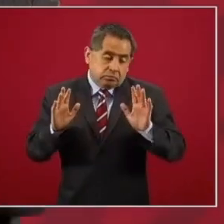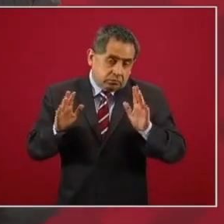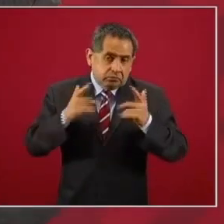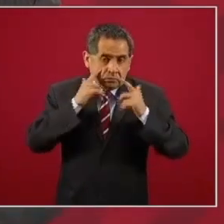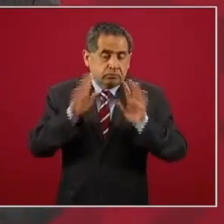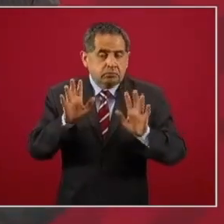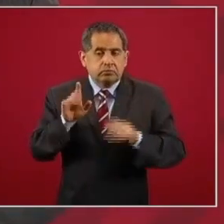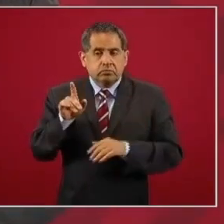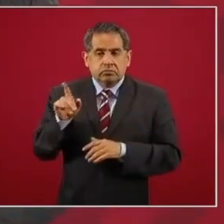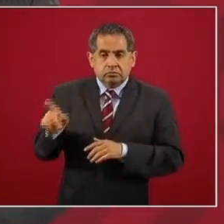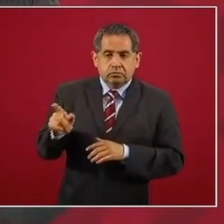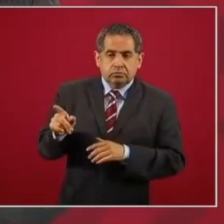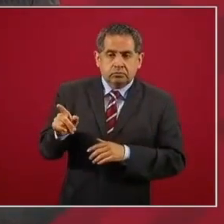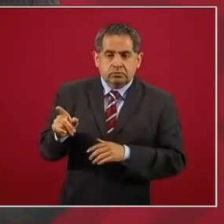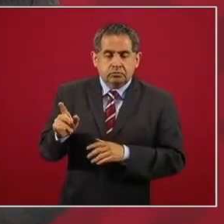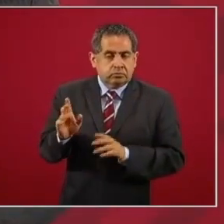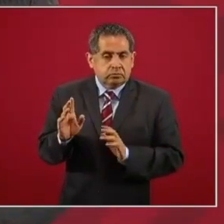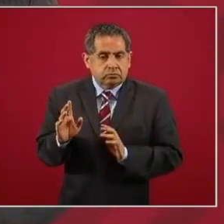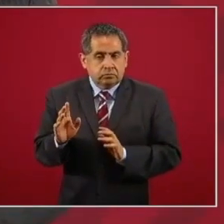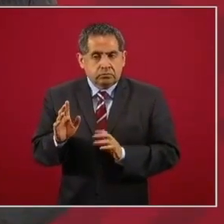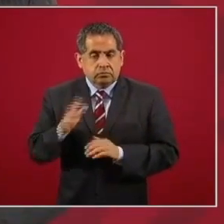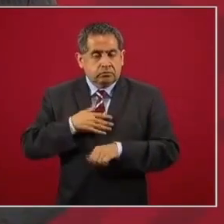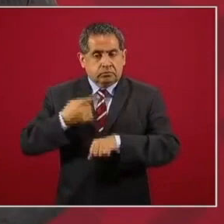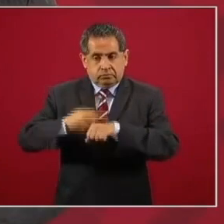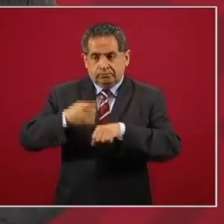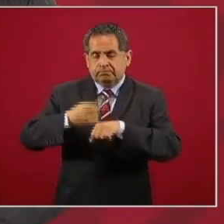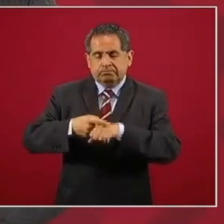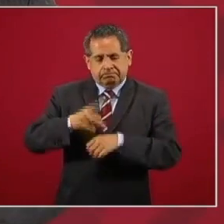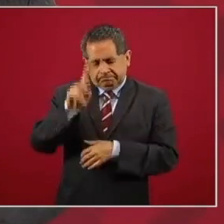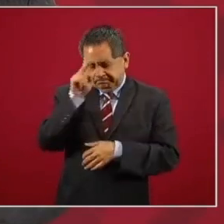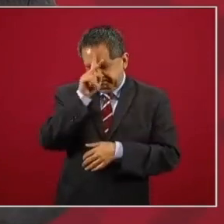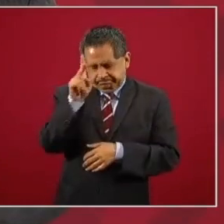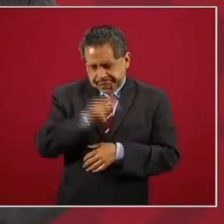es una enfermedad terrible